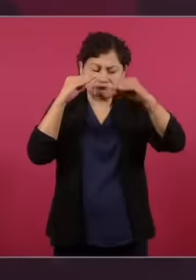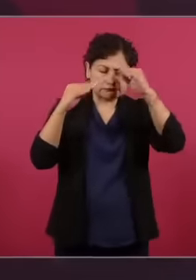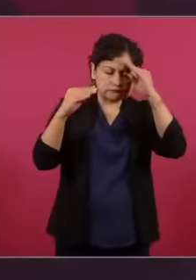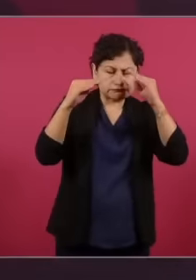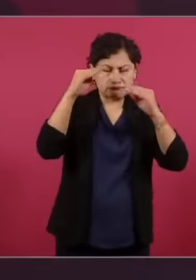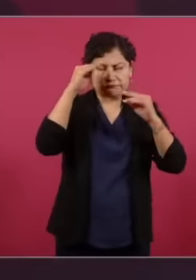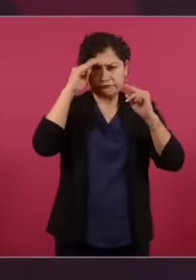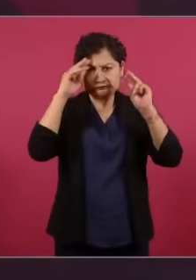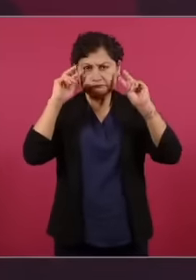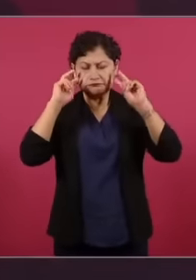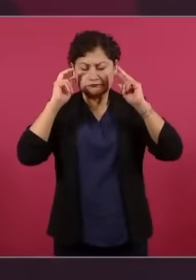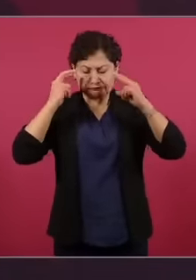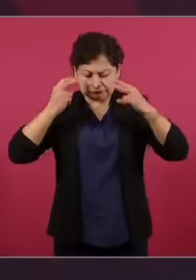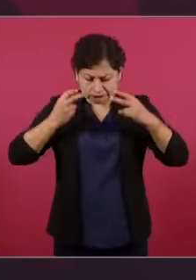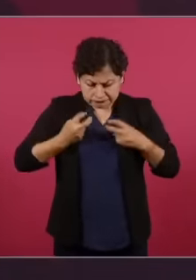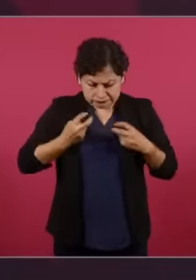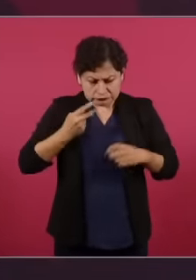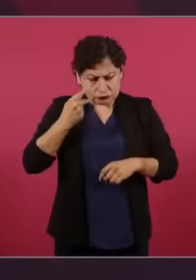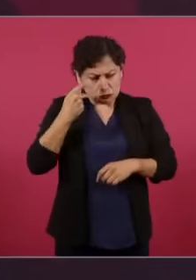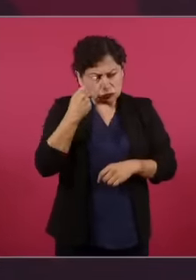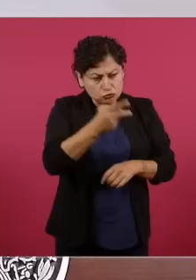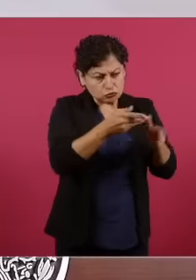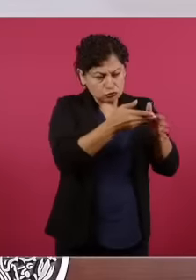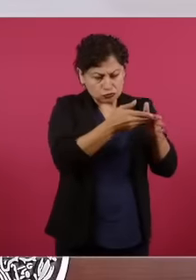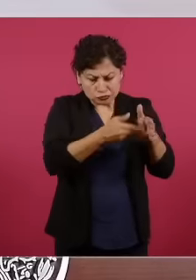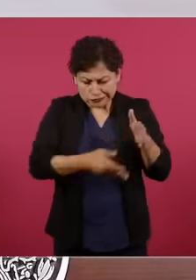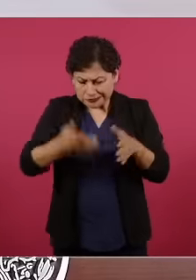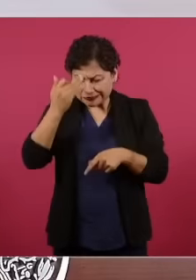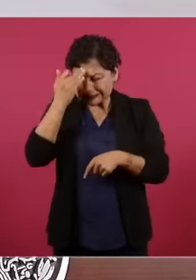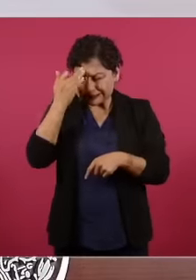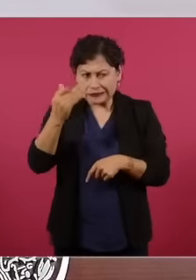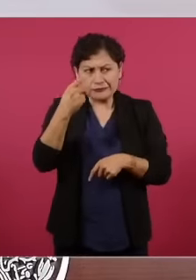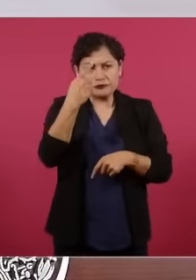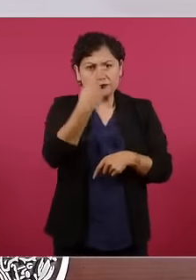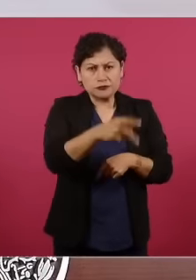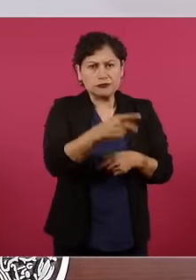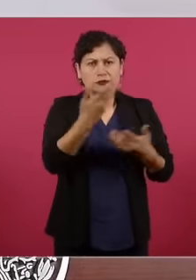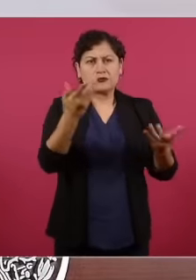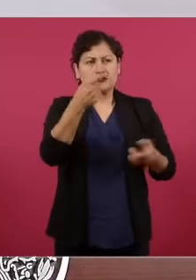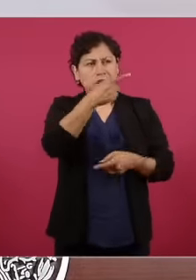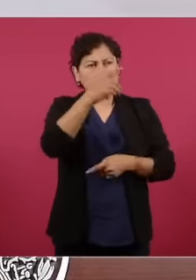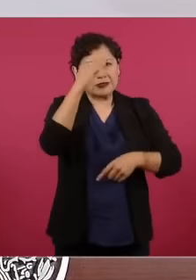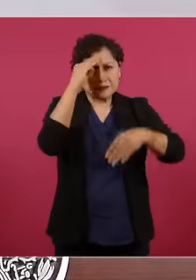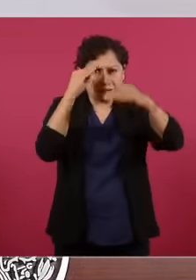De por qué no les fue bien